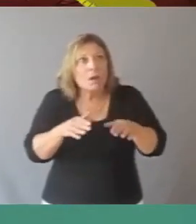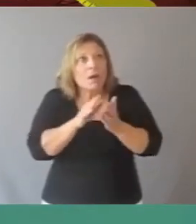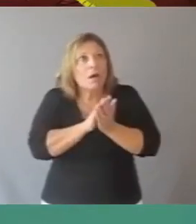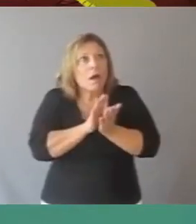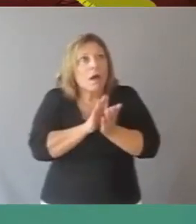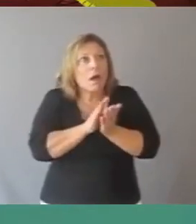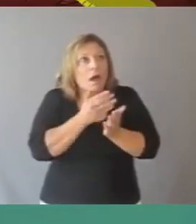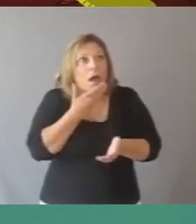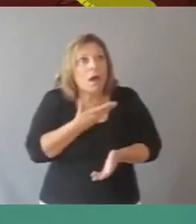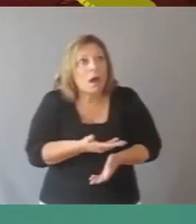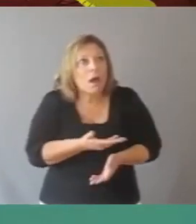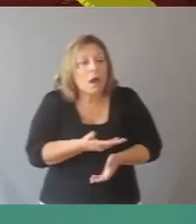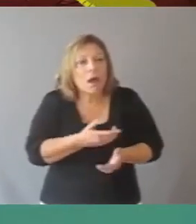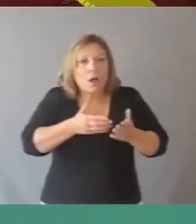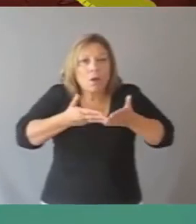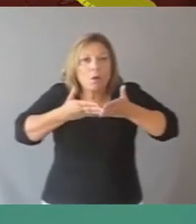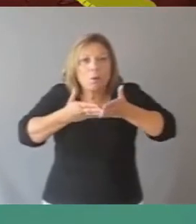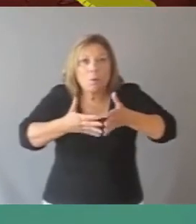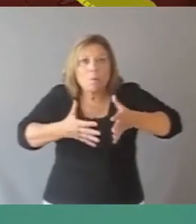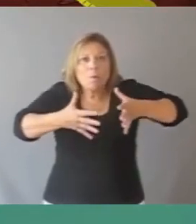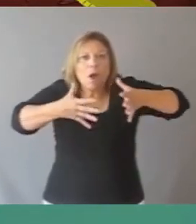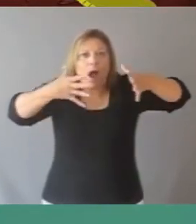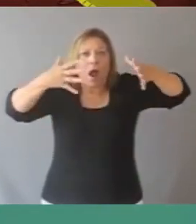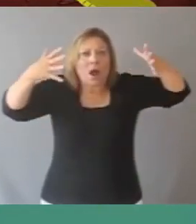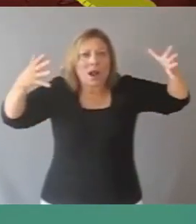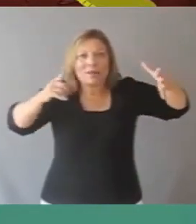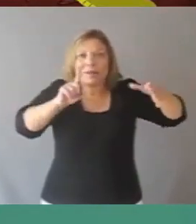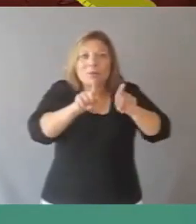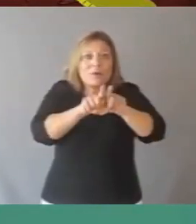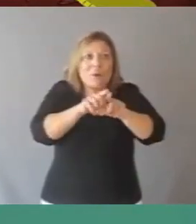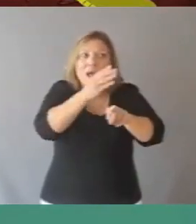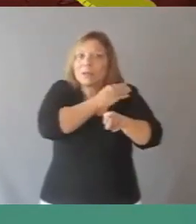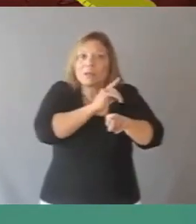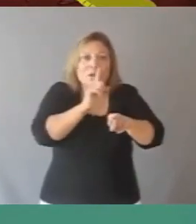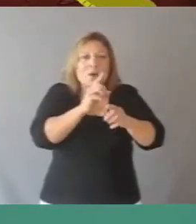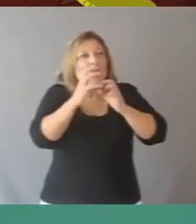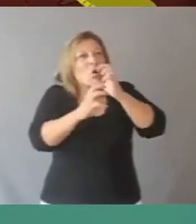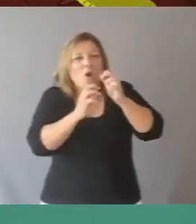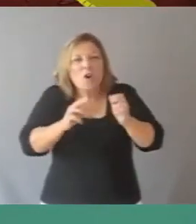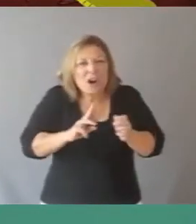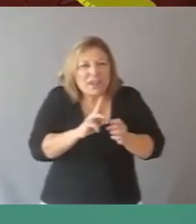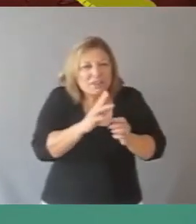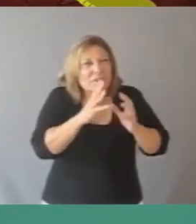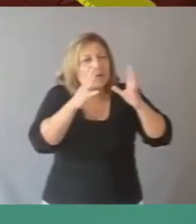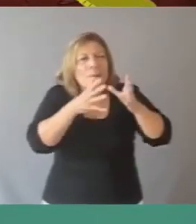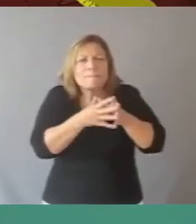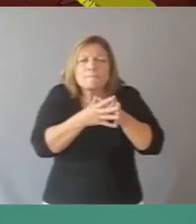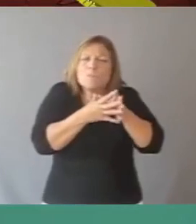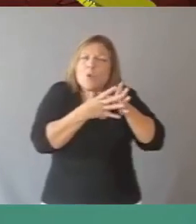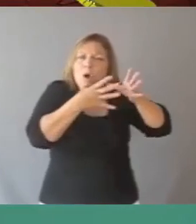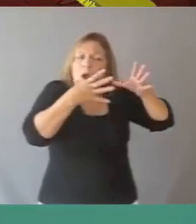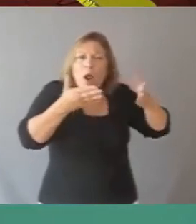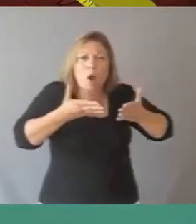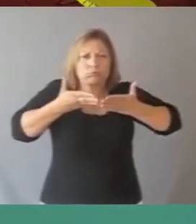quedaron mudos de asombro. Ya no era el mismo buque. Era otro. Un buque de color ratón, mucho más grande que el